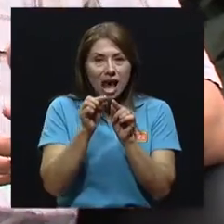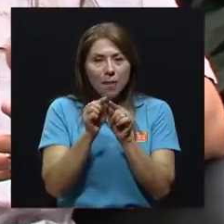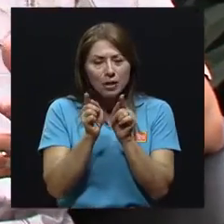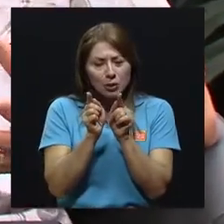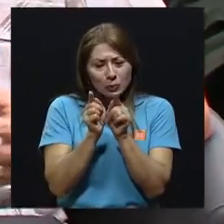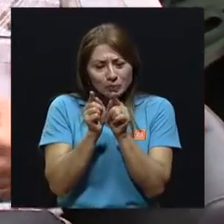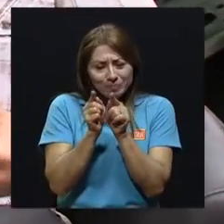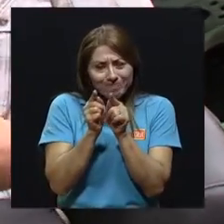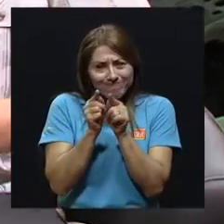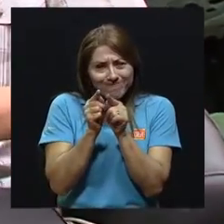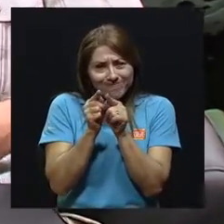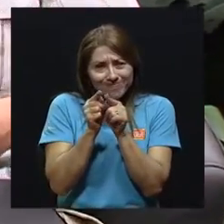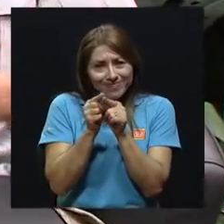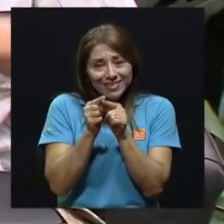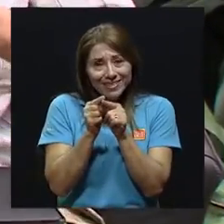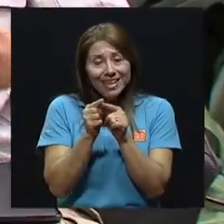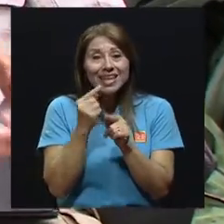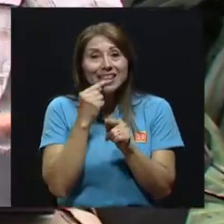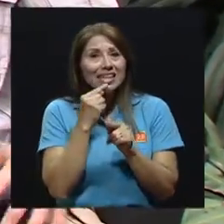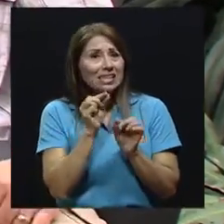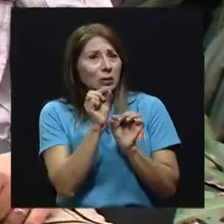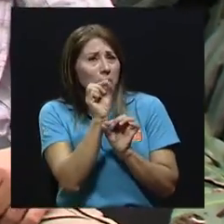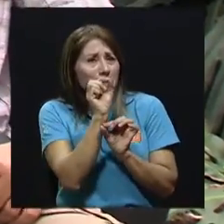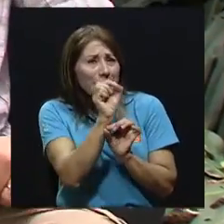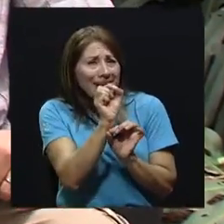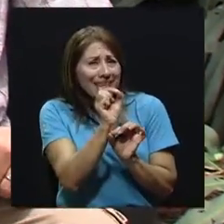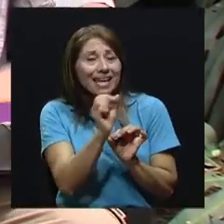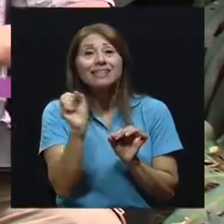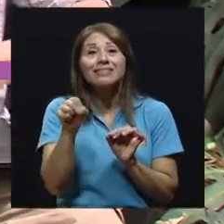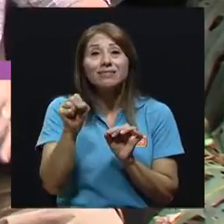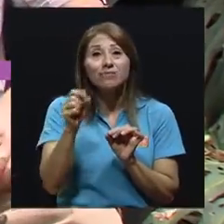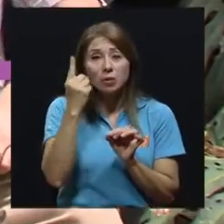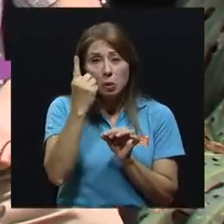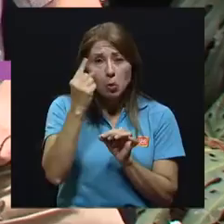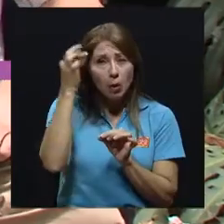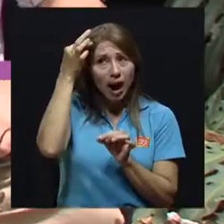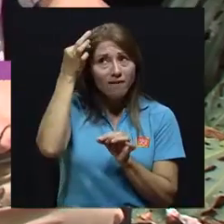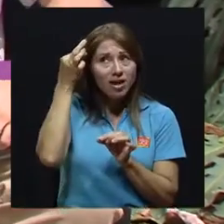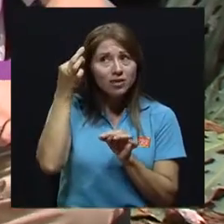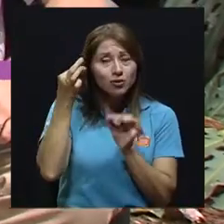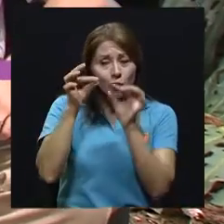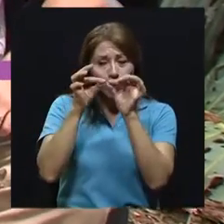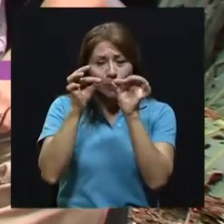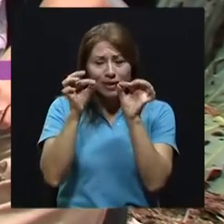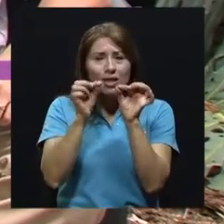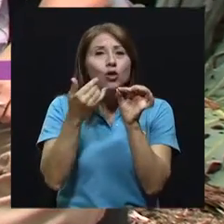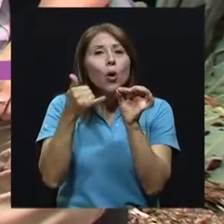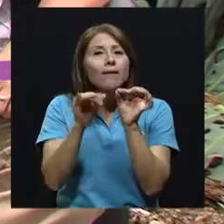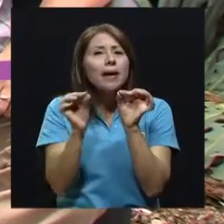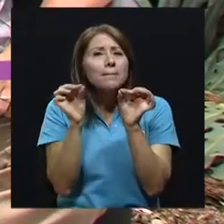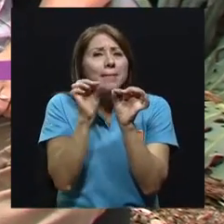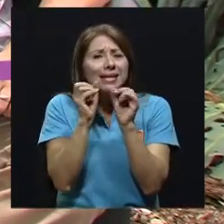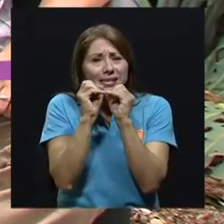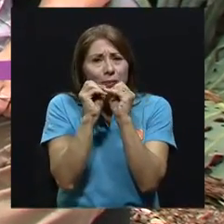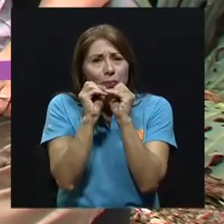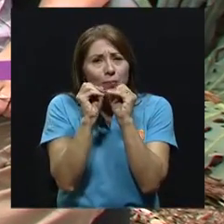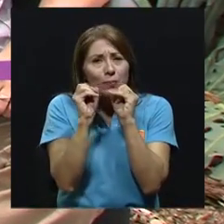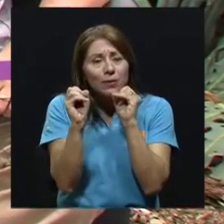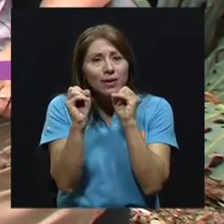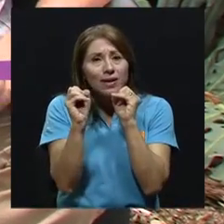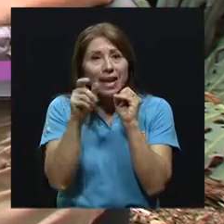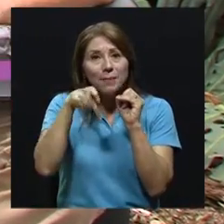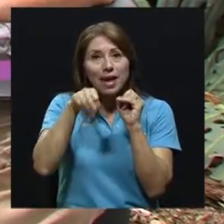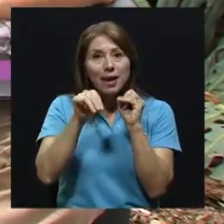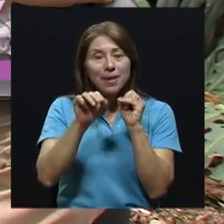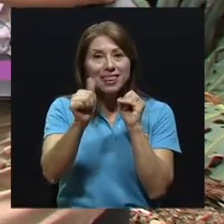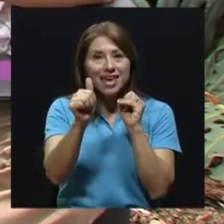pequeñísimas. Sí, es más delgado, más que un cabello humano, más delgado que un cabello humano. Las PM10 y todavía las PM2